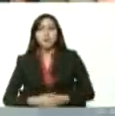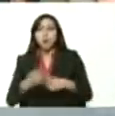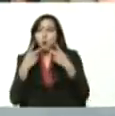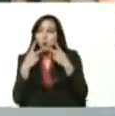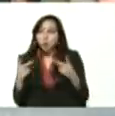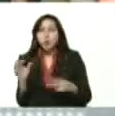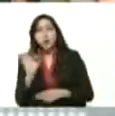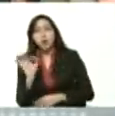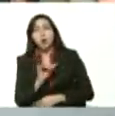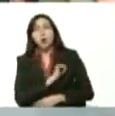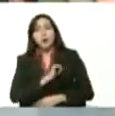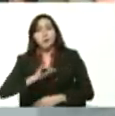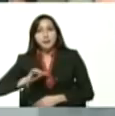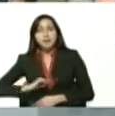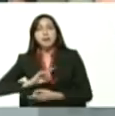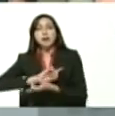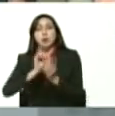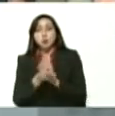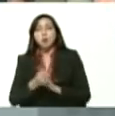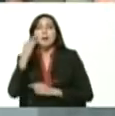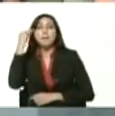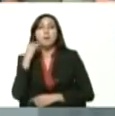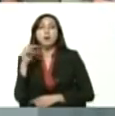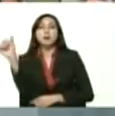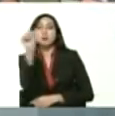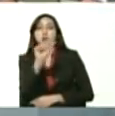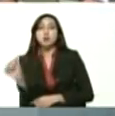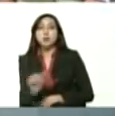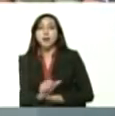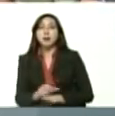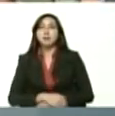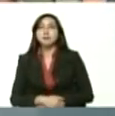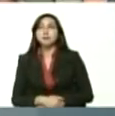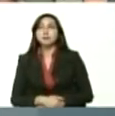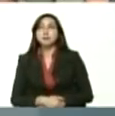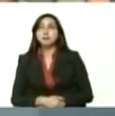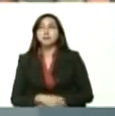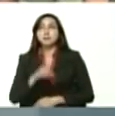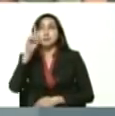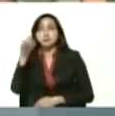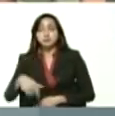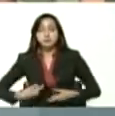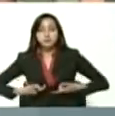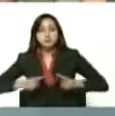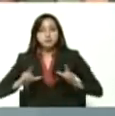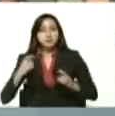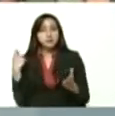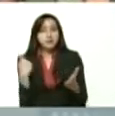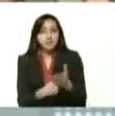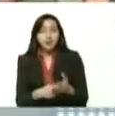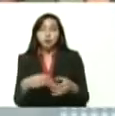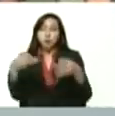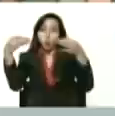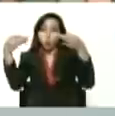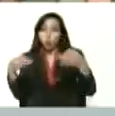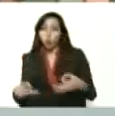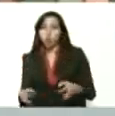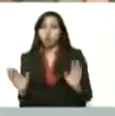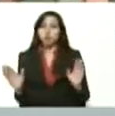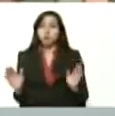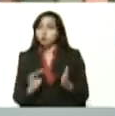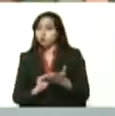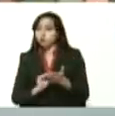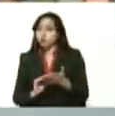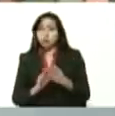o privada se convierte en Bolívar y además permite que los pagos sean exactos. Bueno, resolvemos muchos